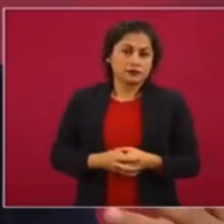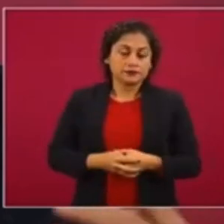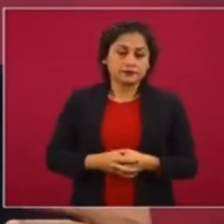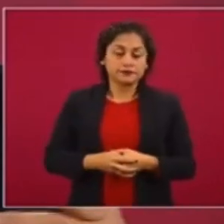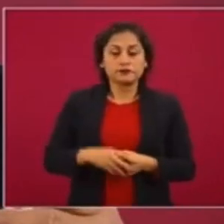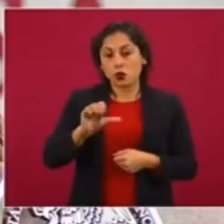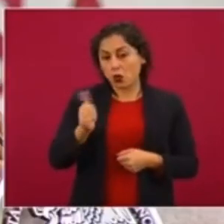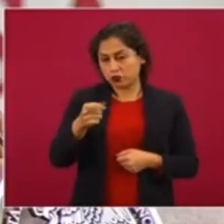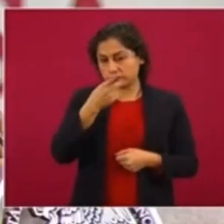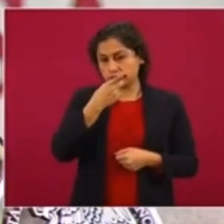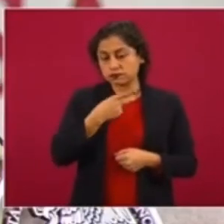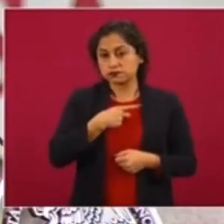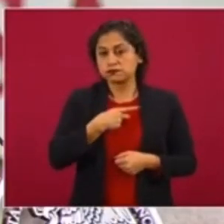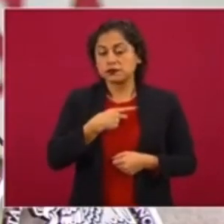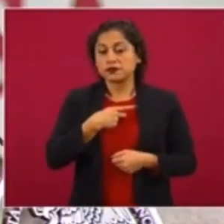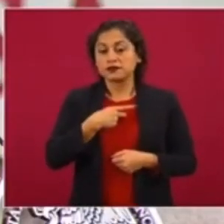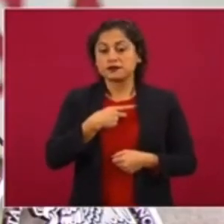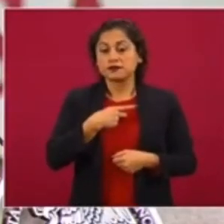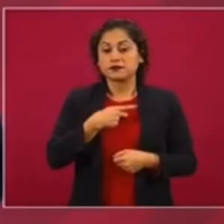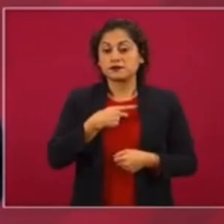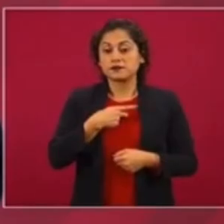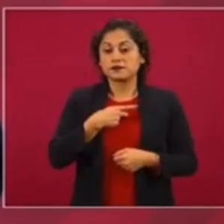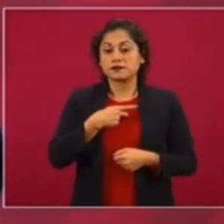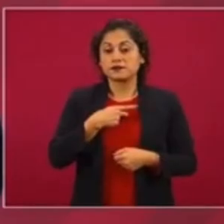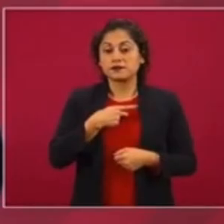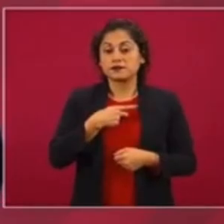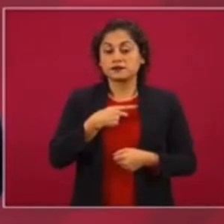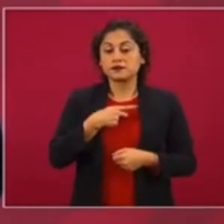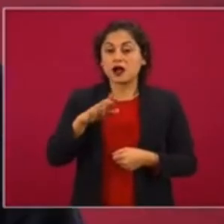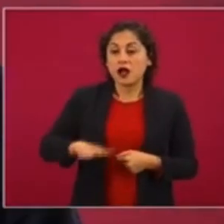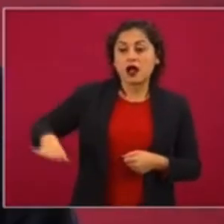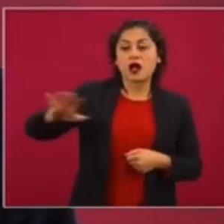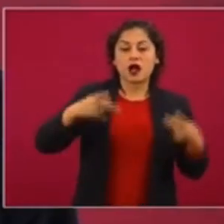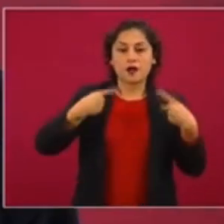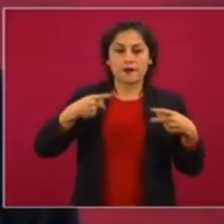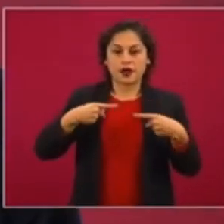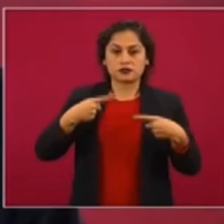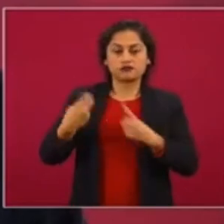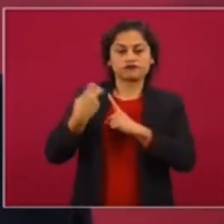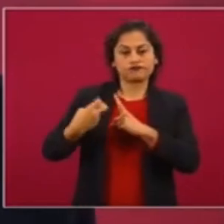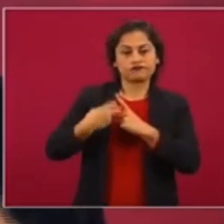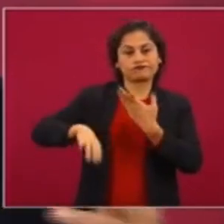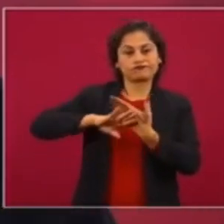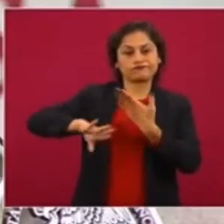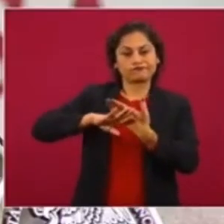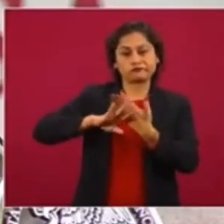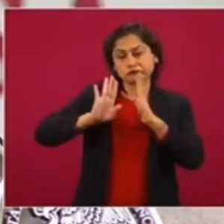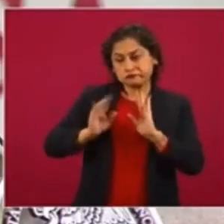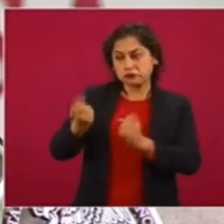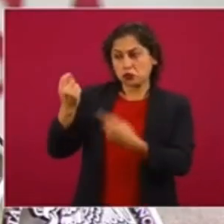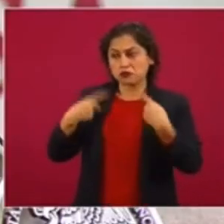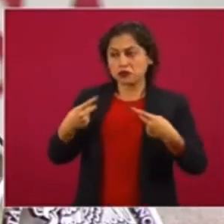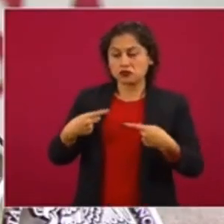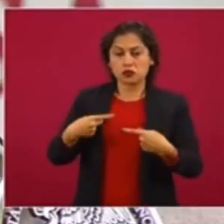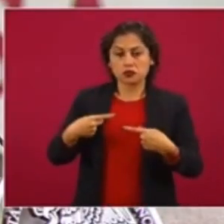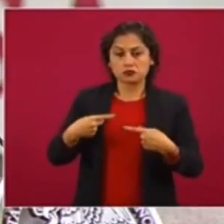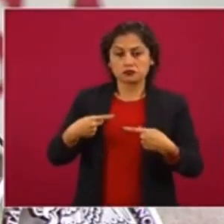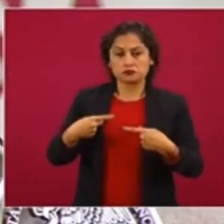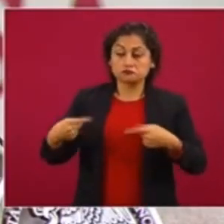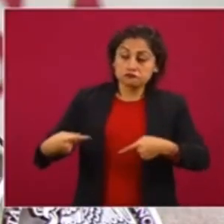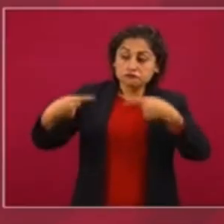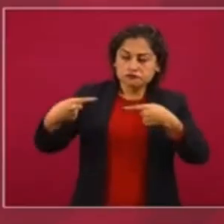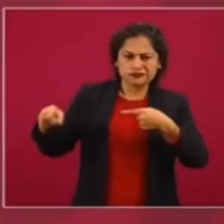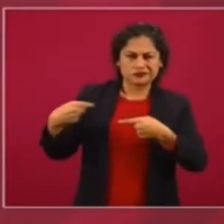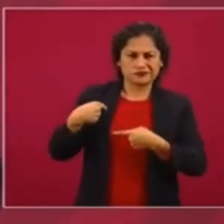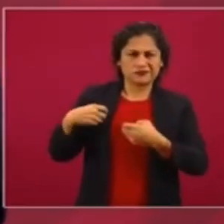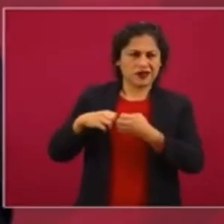Acerca de lo que dijo de mí, o han dicho de mí, adversarios, que no hay enemigos, porque